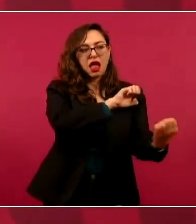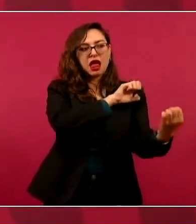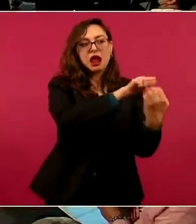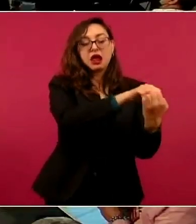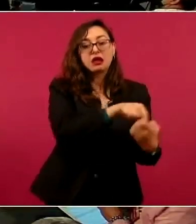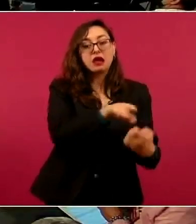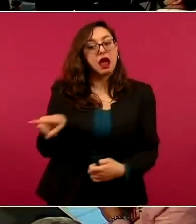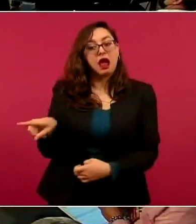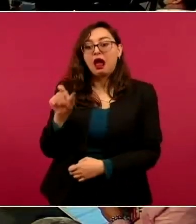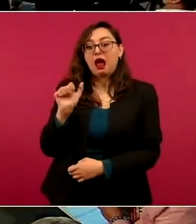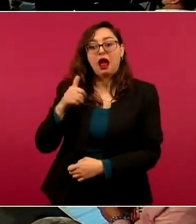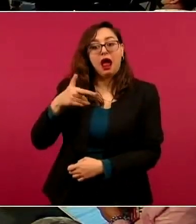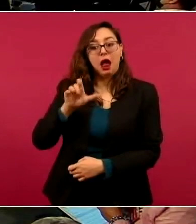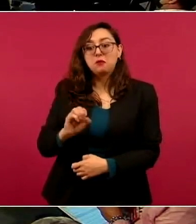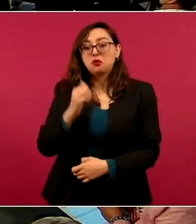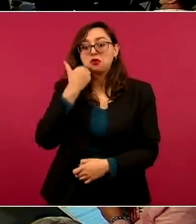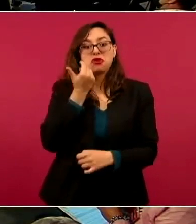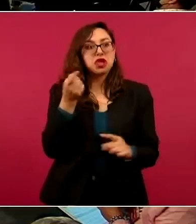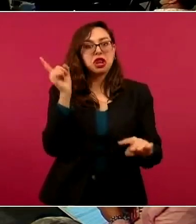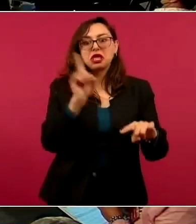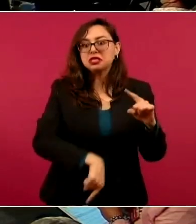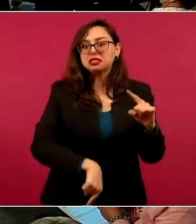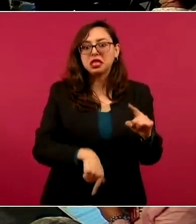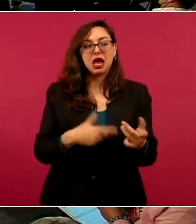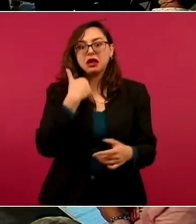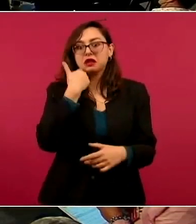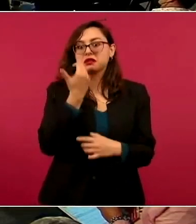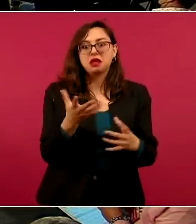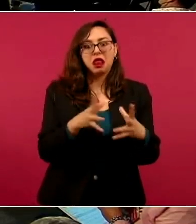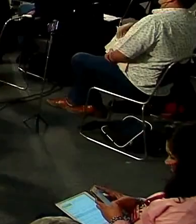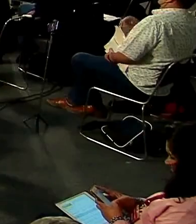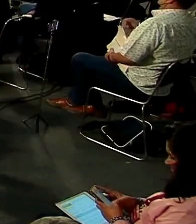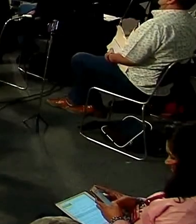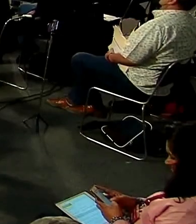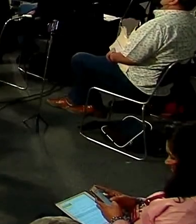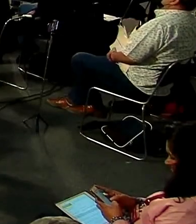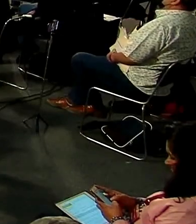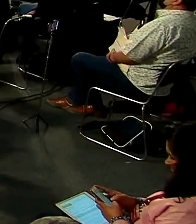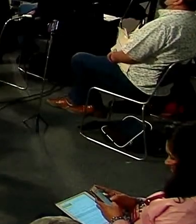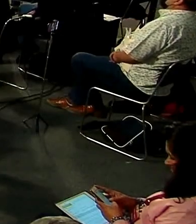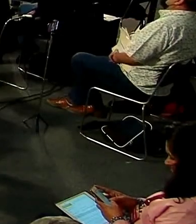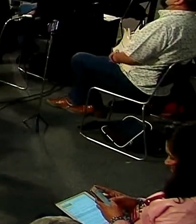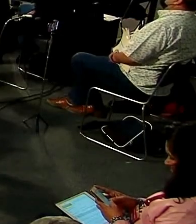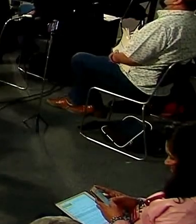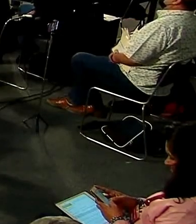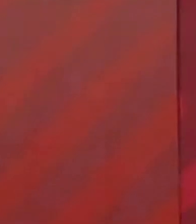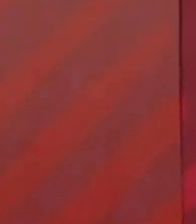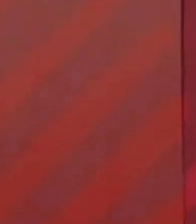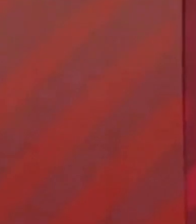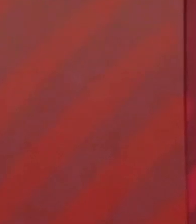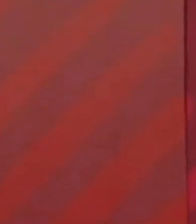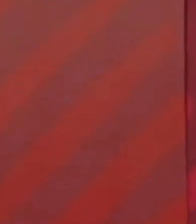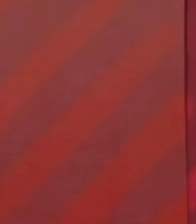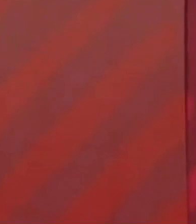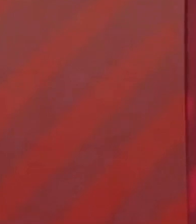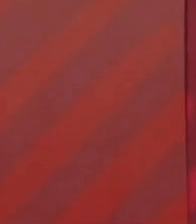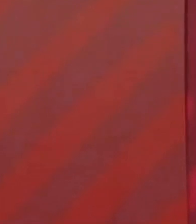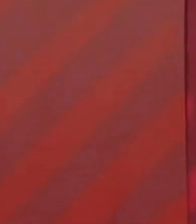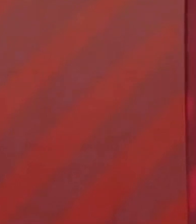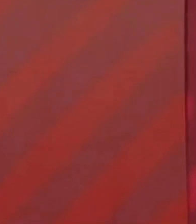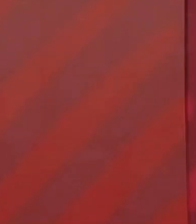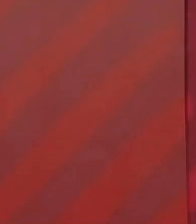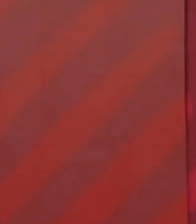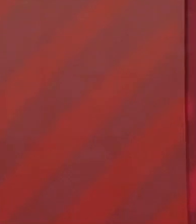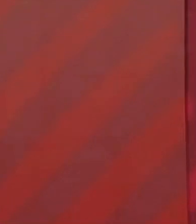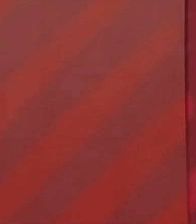¿Quiénes hicieron el documento? ¿Quiénes convencieron a los de Televisa? ¿O